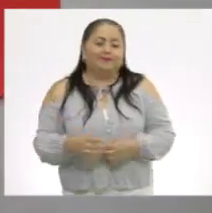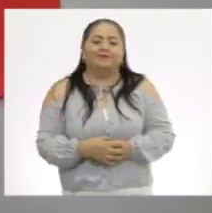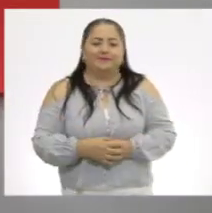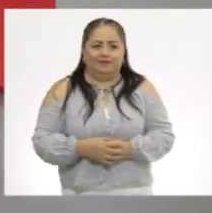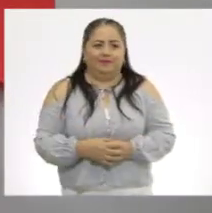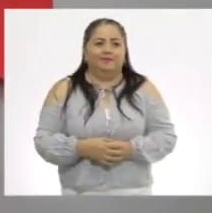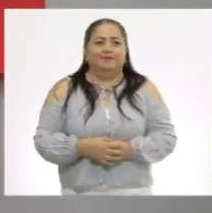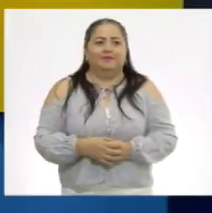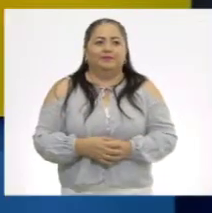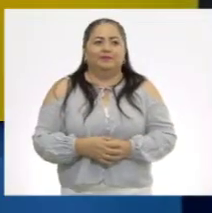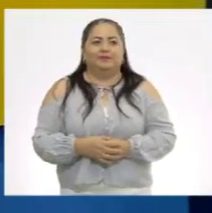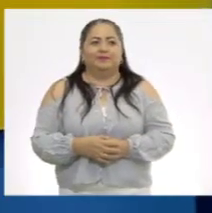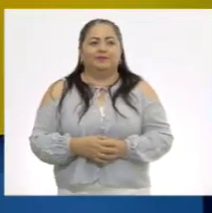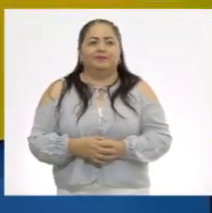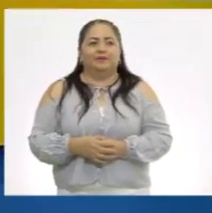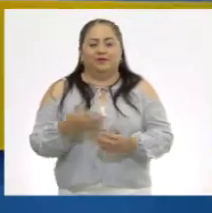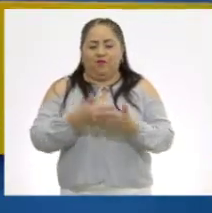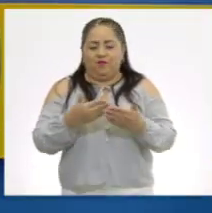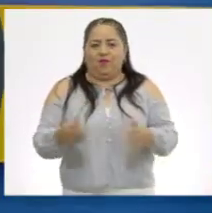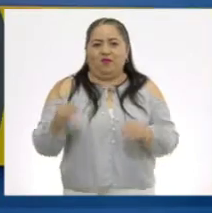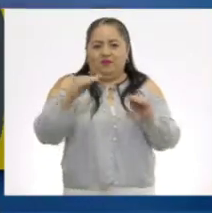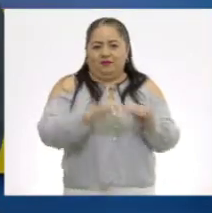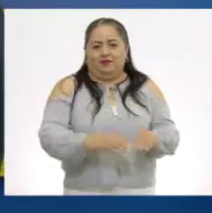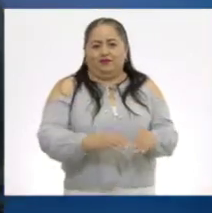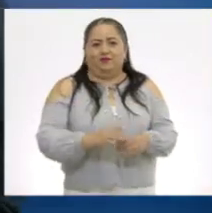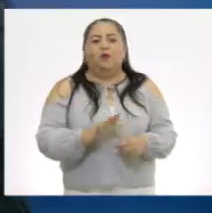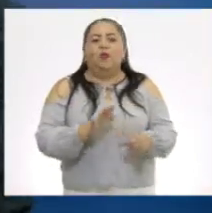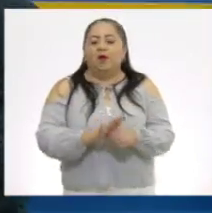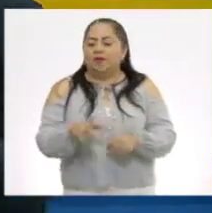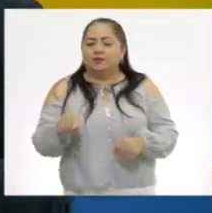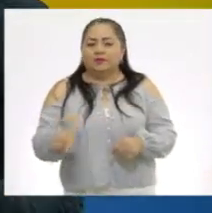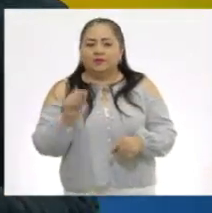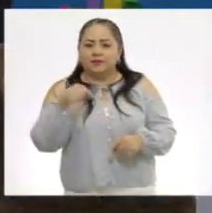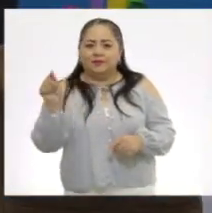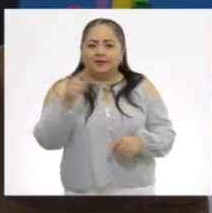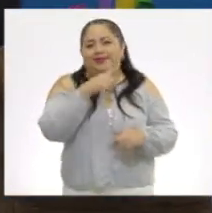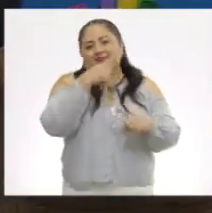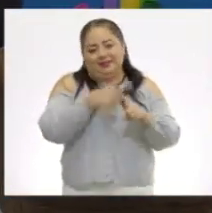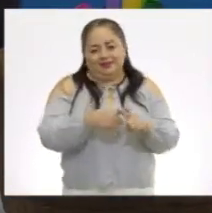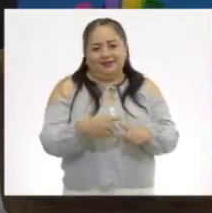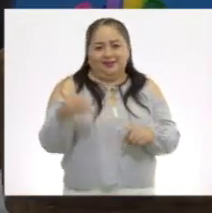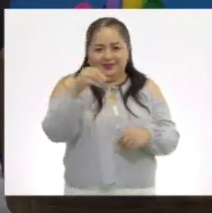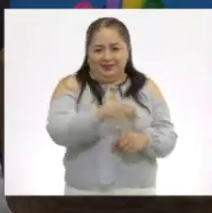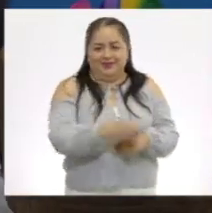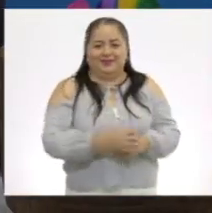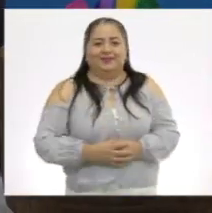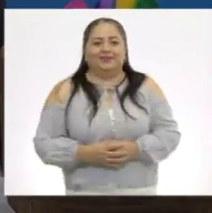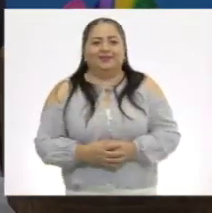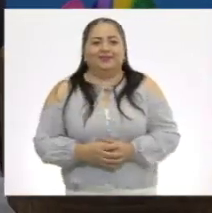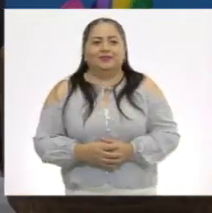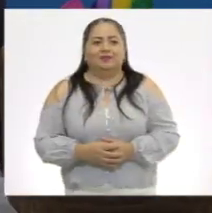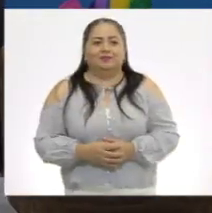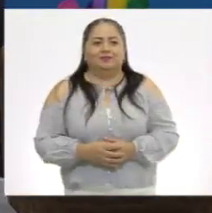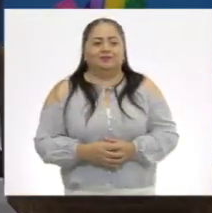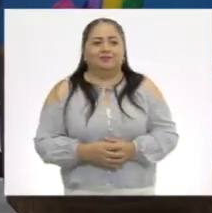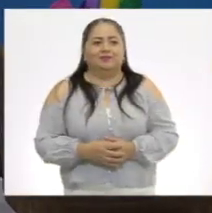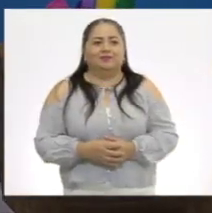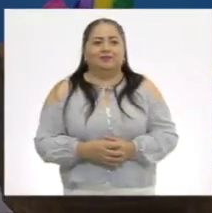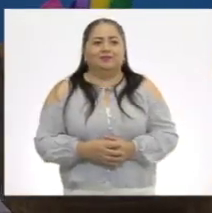de enojo está muy bien y la vamos a poner en la cubetita del tachecito. ¿Te parece? Me parece.